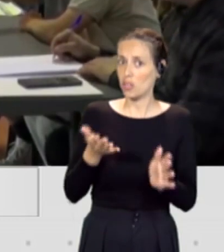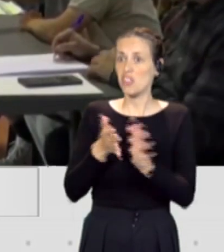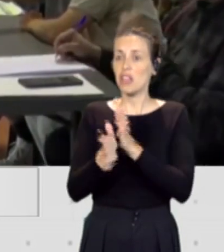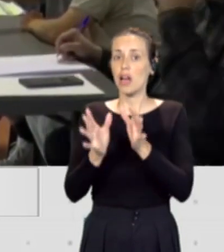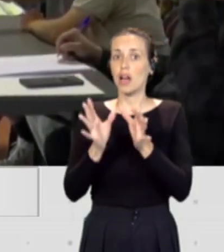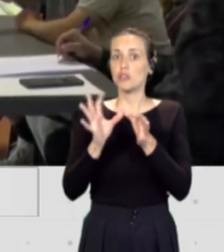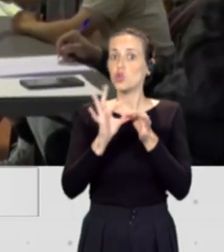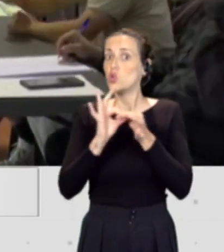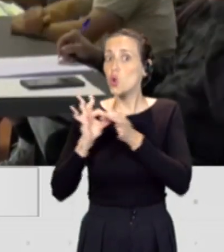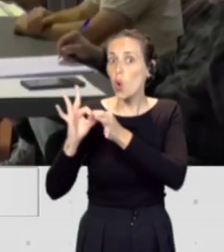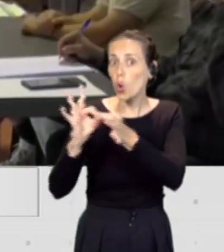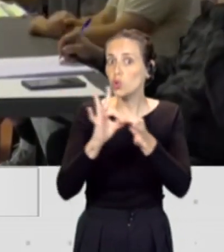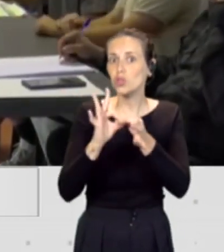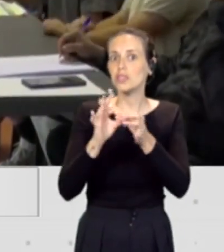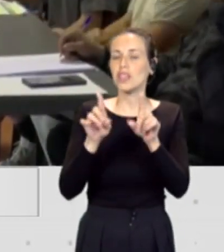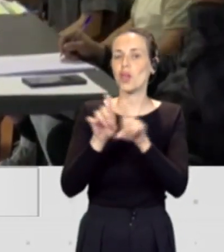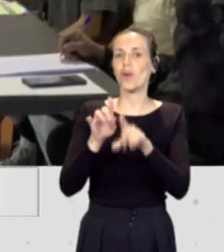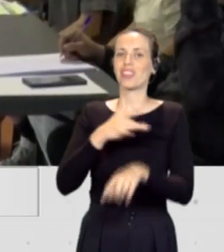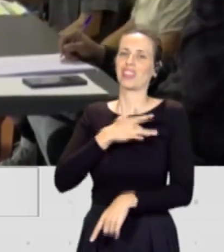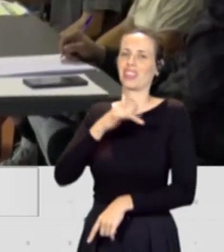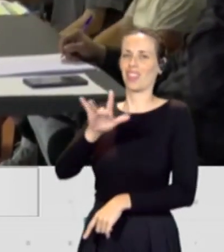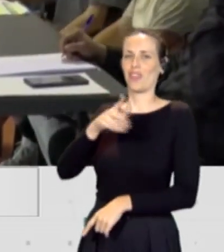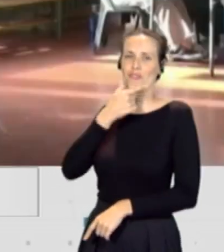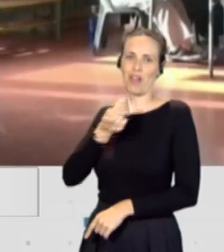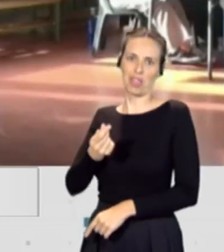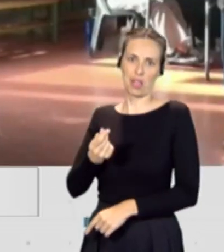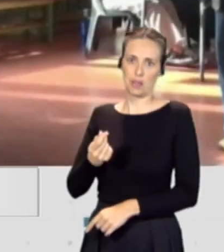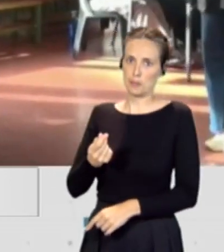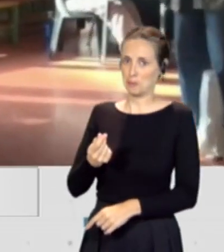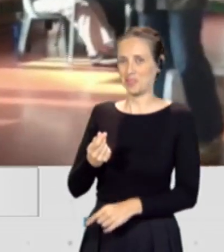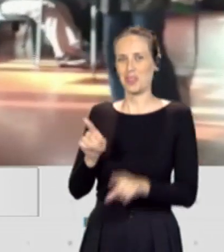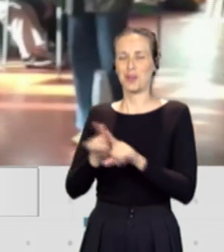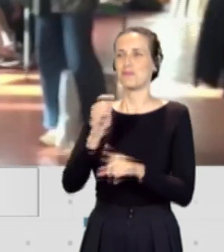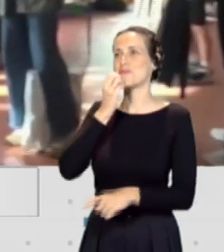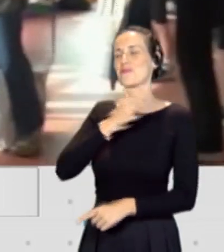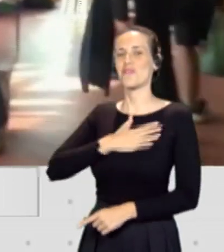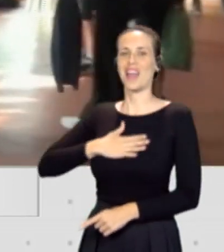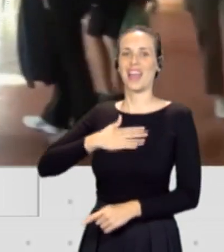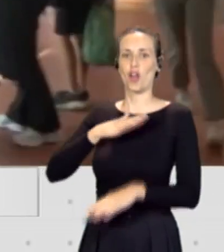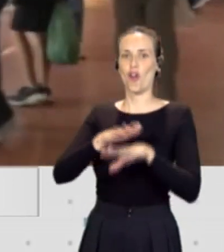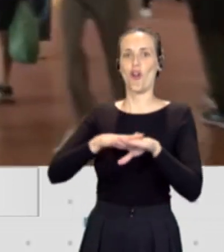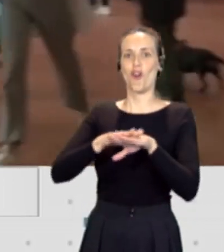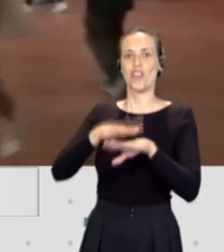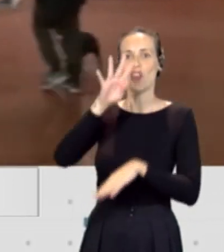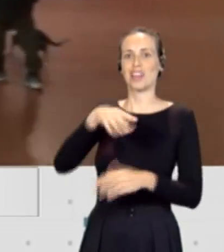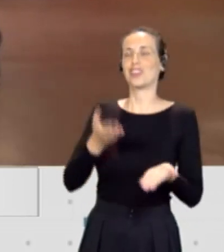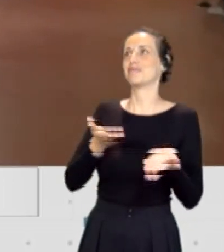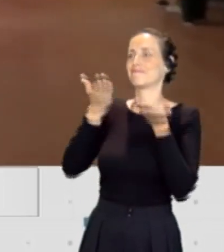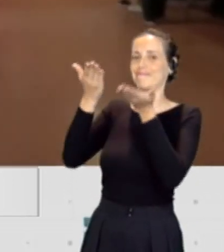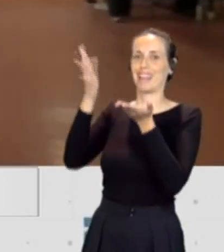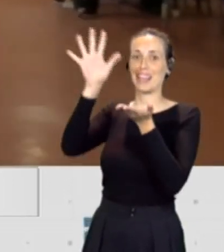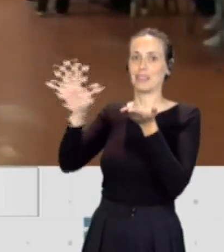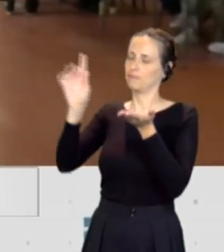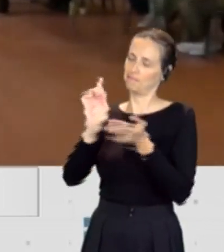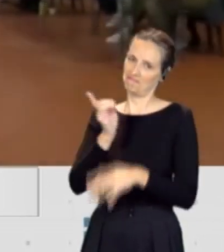Junts, digamos, cediendo de manera tan fácil, tan bondadosa el gobierno en Cataluña. Dependiendo de lo que